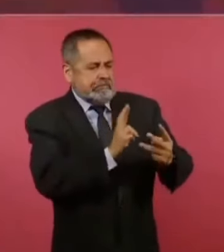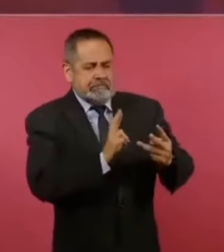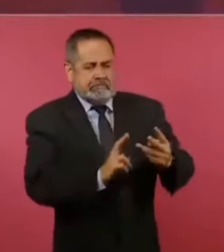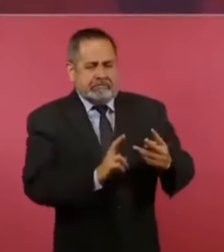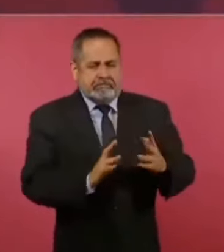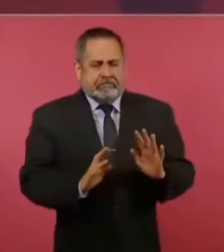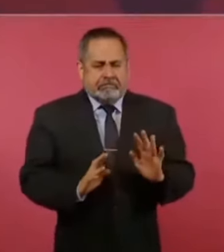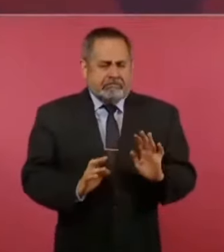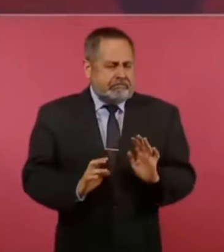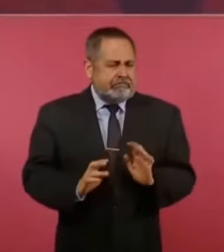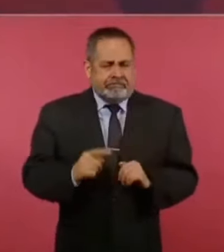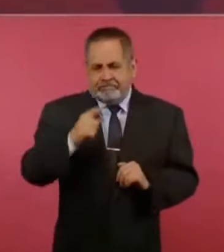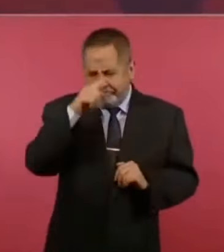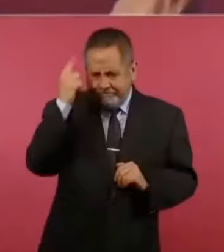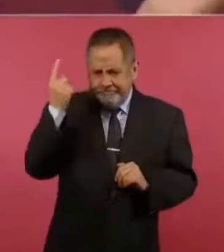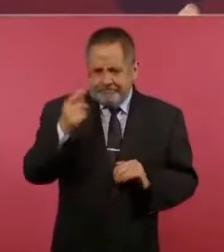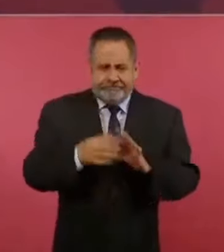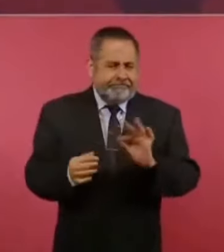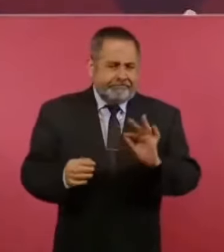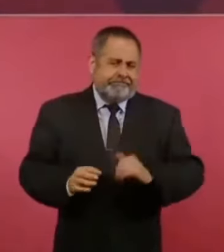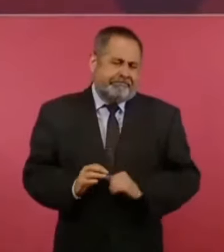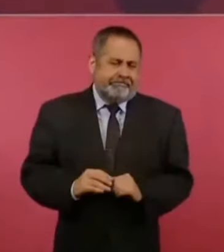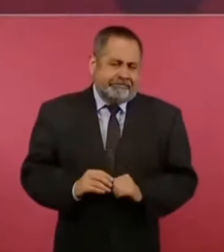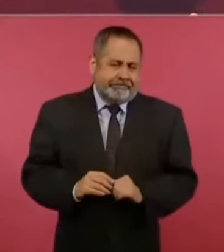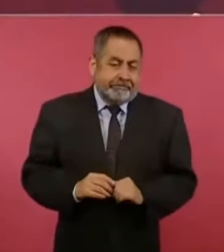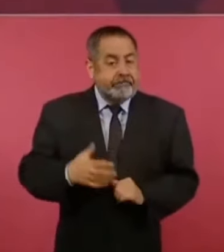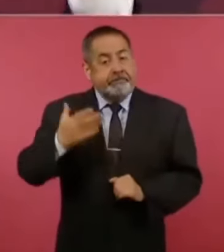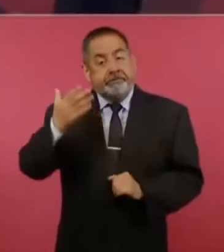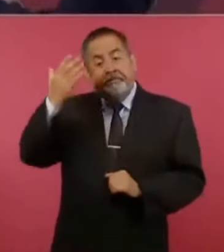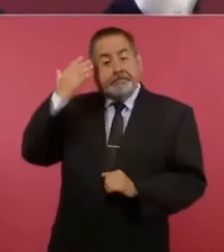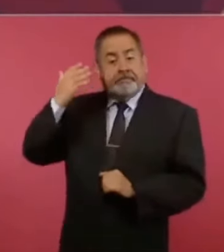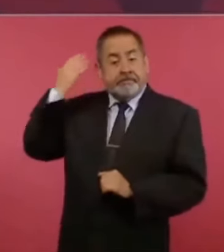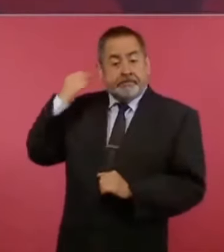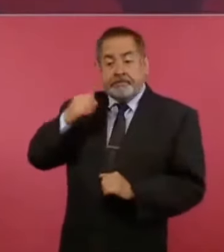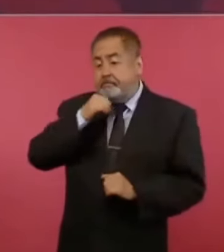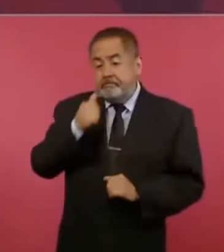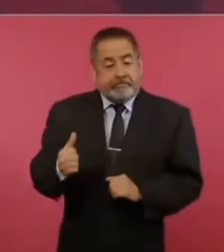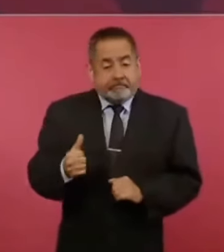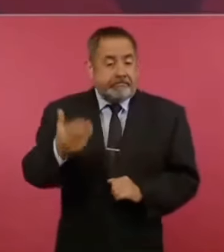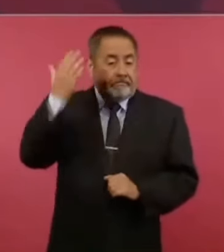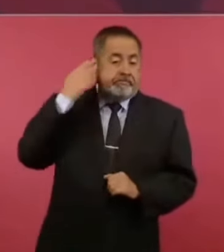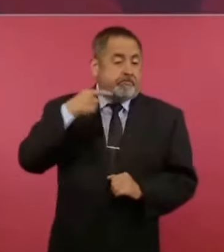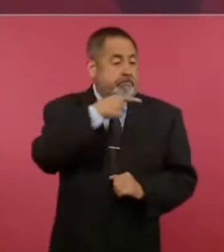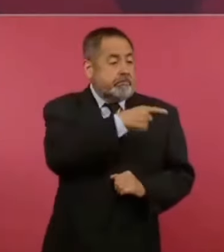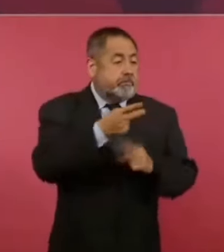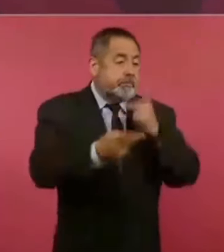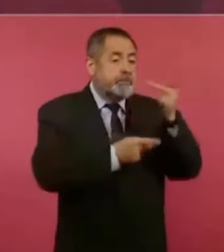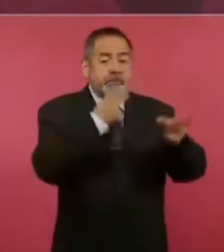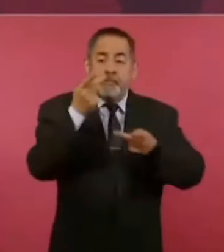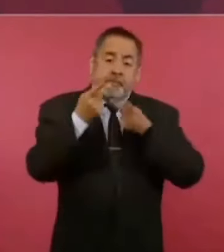replicar. Antes nada más ellos hablaban